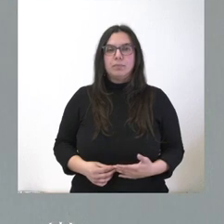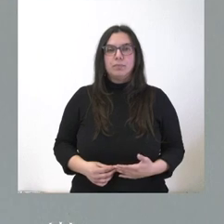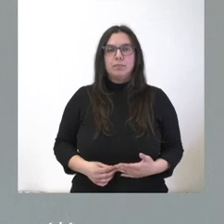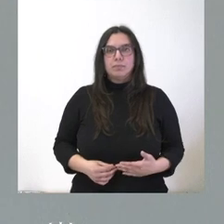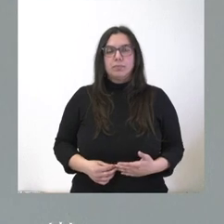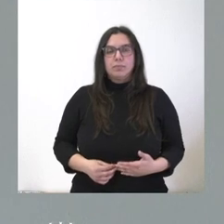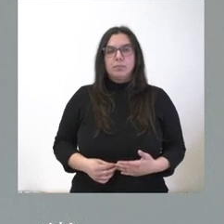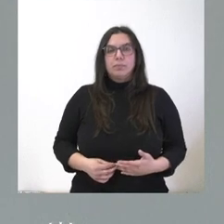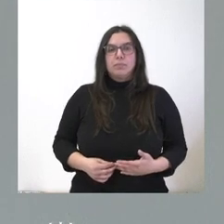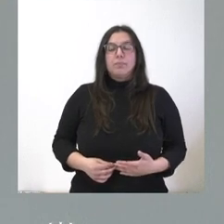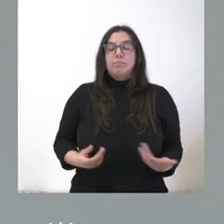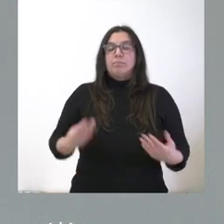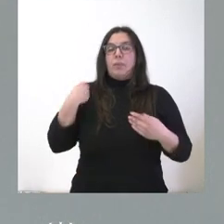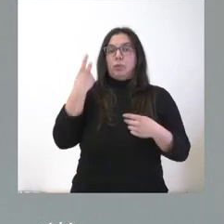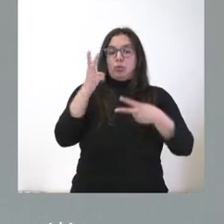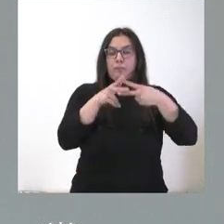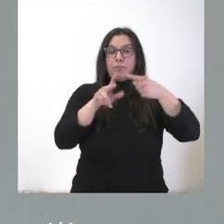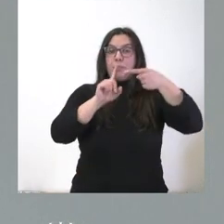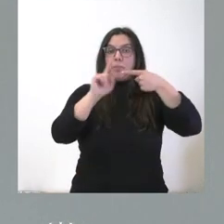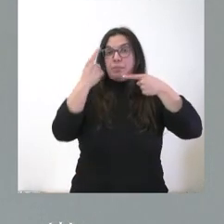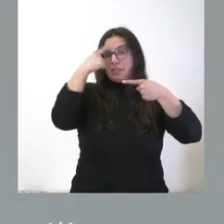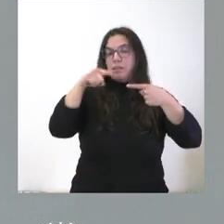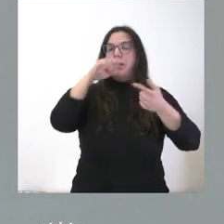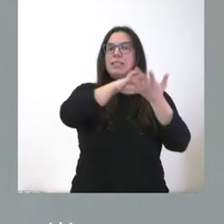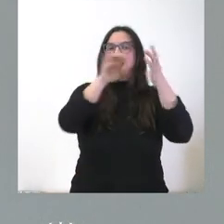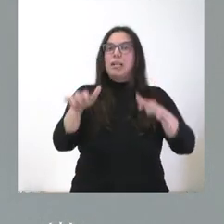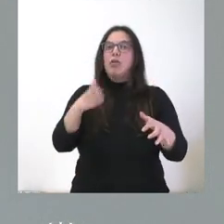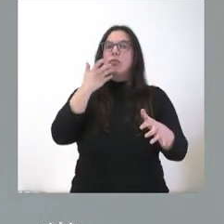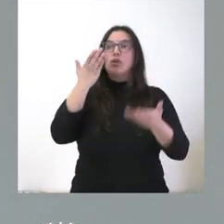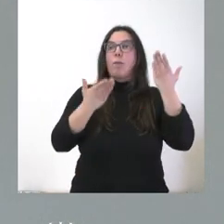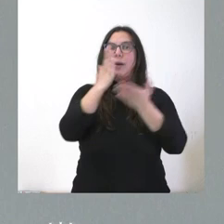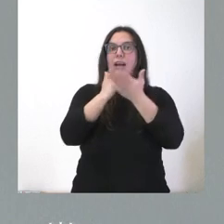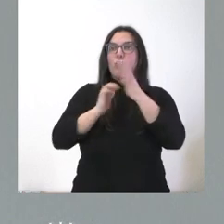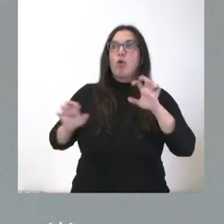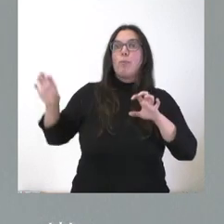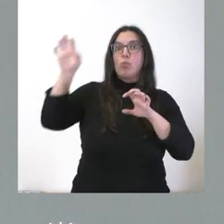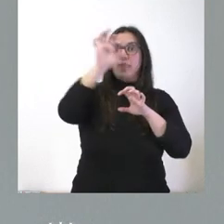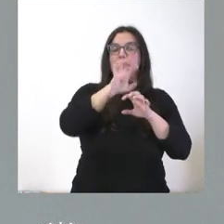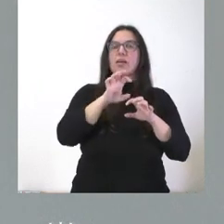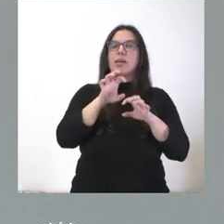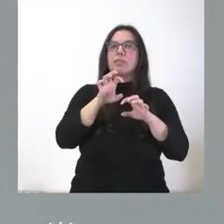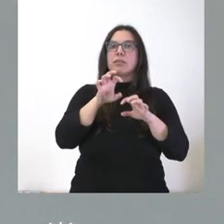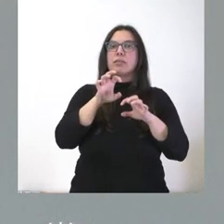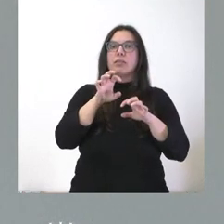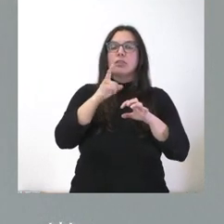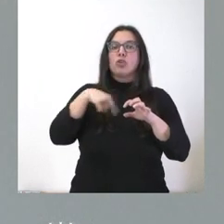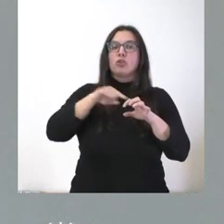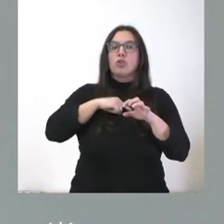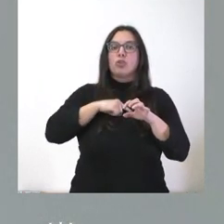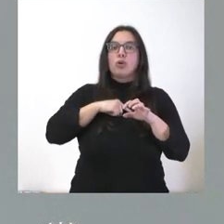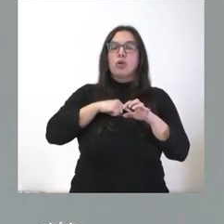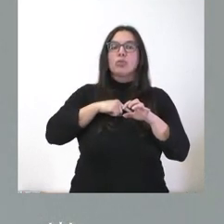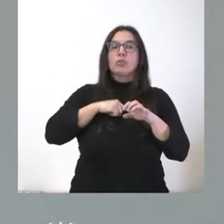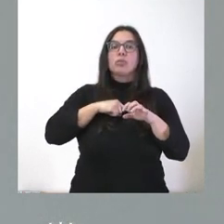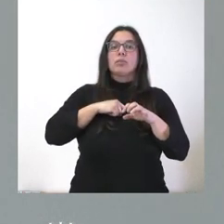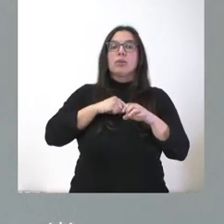Pues plantea dos cuestiones. La primera, como usted sabe, Castellano está entre las pocas comunidades autónomas de España que ya superaron el nivel de PIB previo a